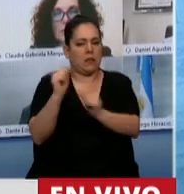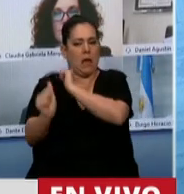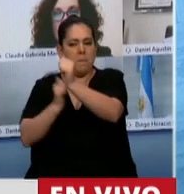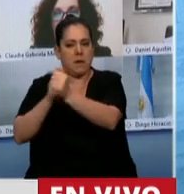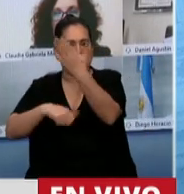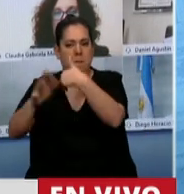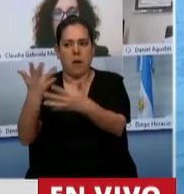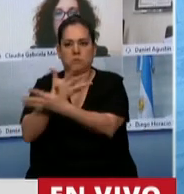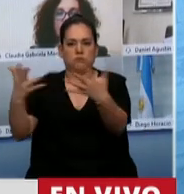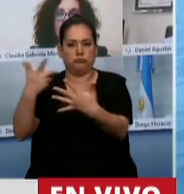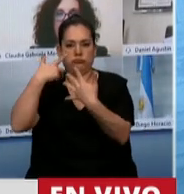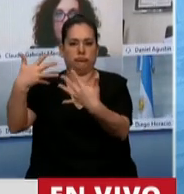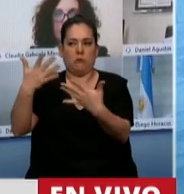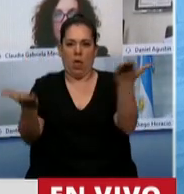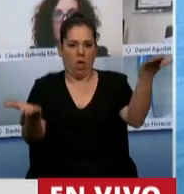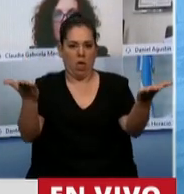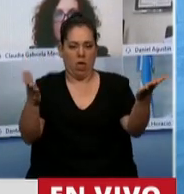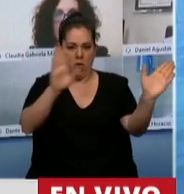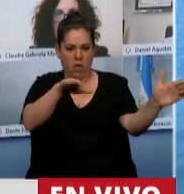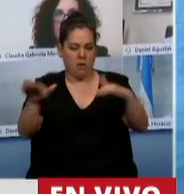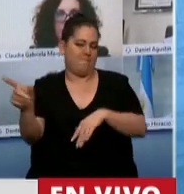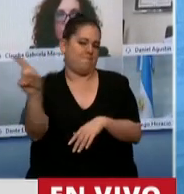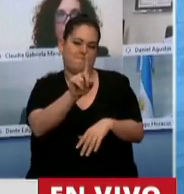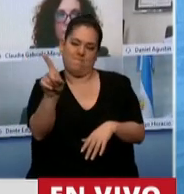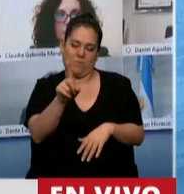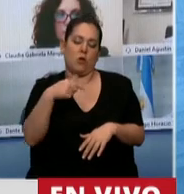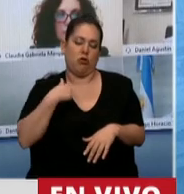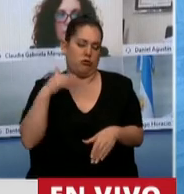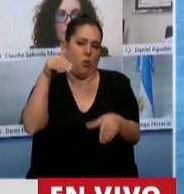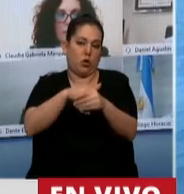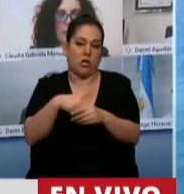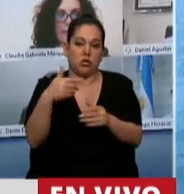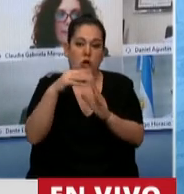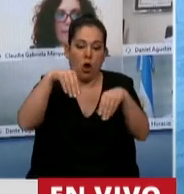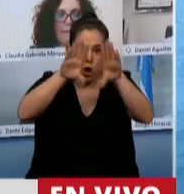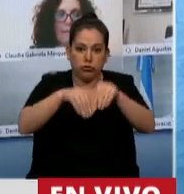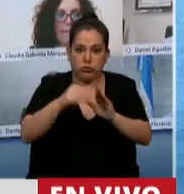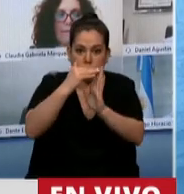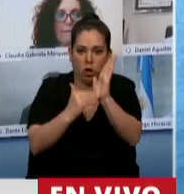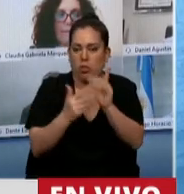y por eso vamos a abstenernos en la votación en general. Muchas gracias, Presidenta.